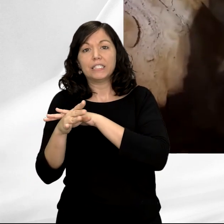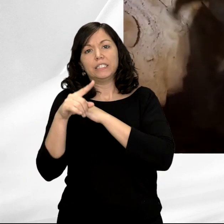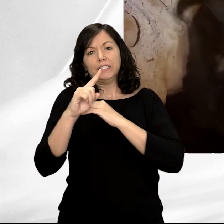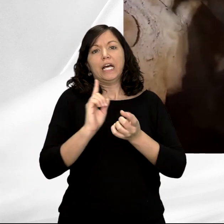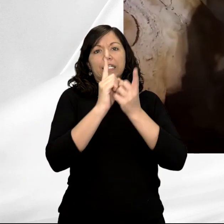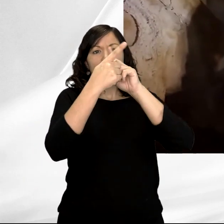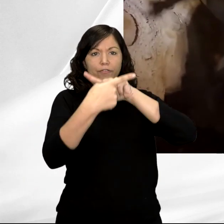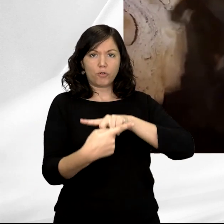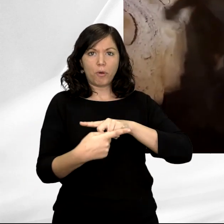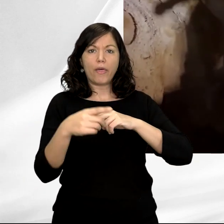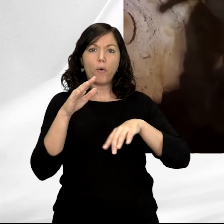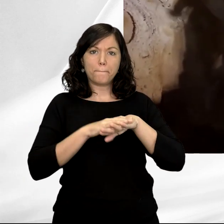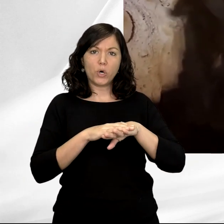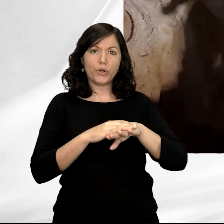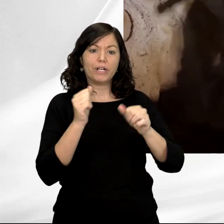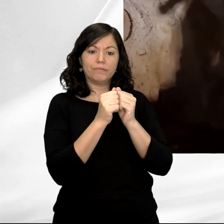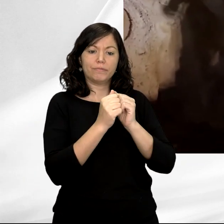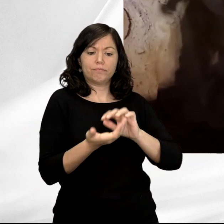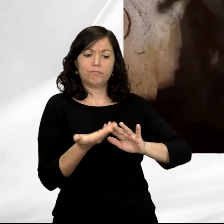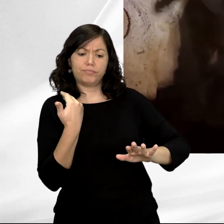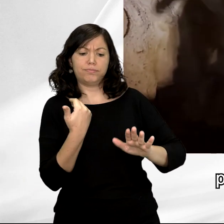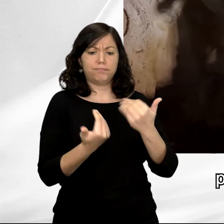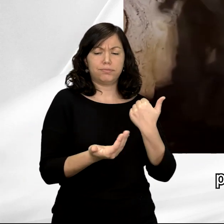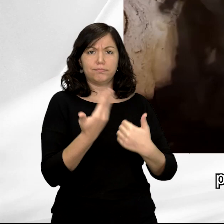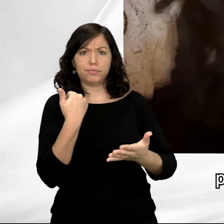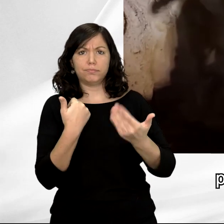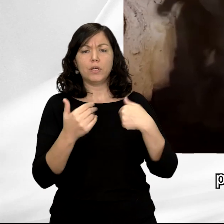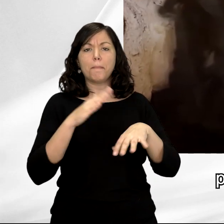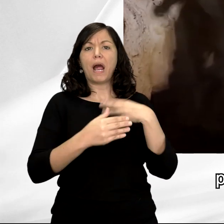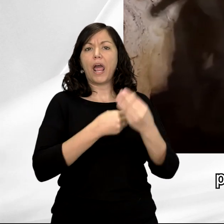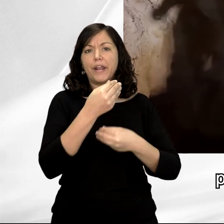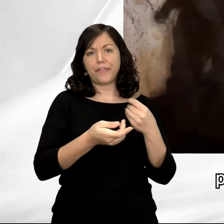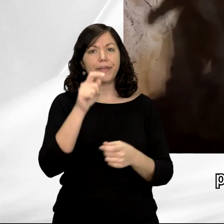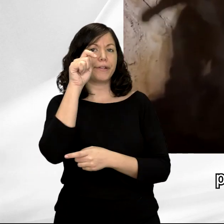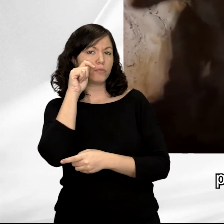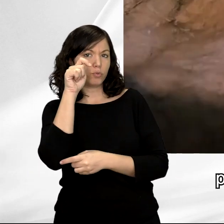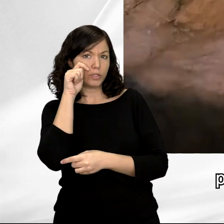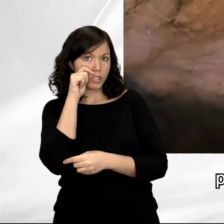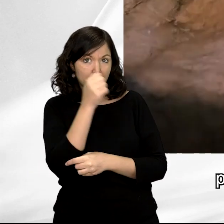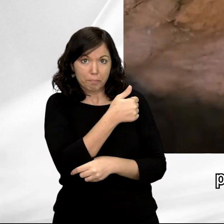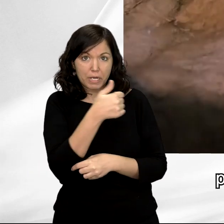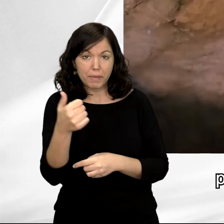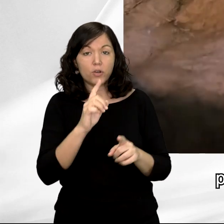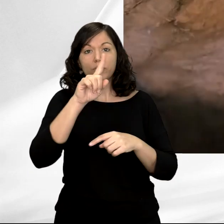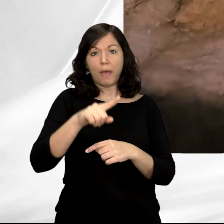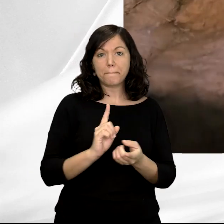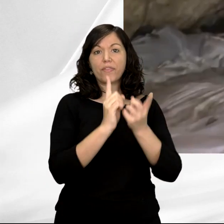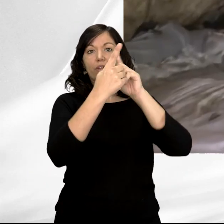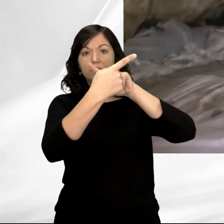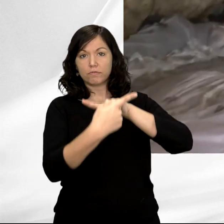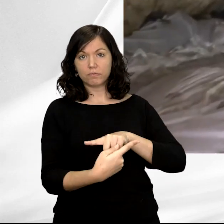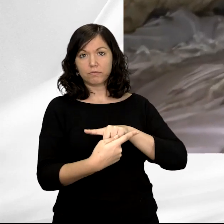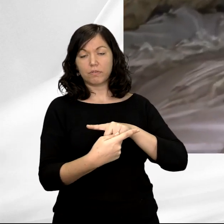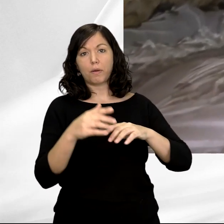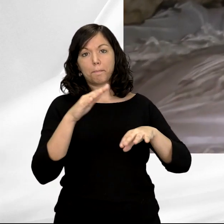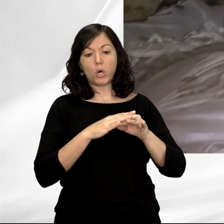transformada por la trinchera que se excavó en 1969 para favorecer las primeras visitas turísticas, y también está transformada por